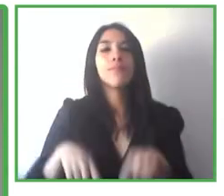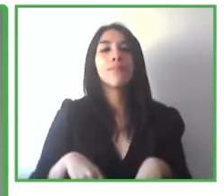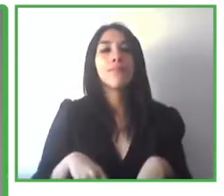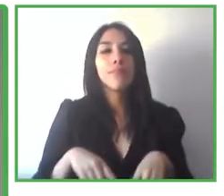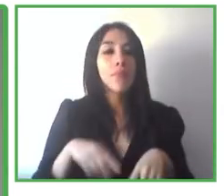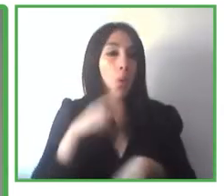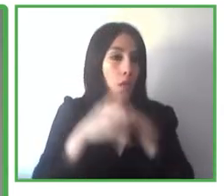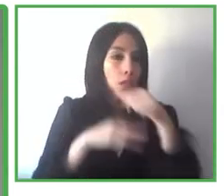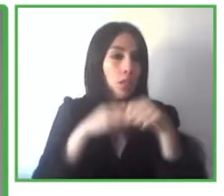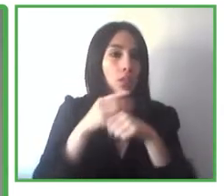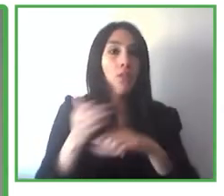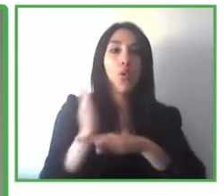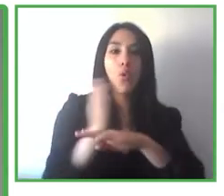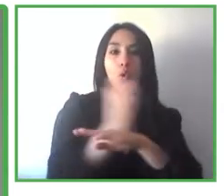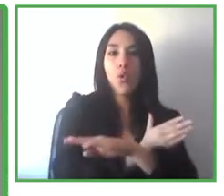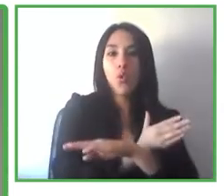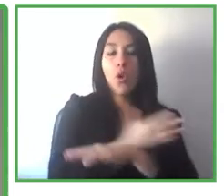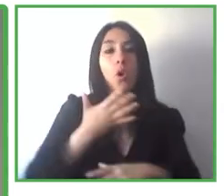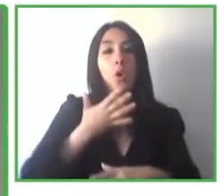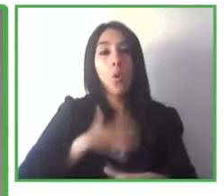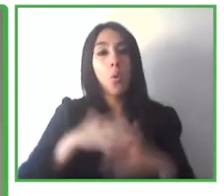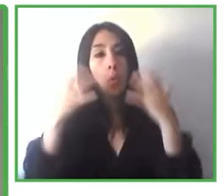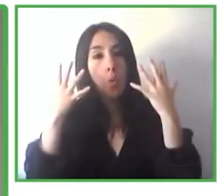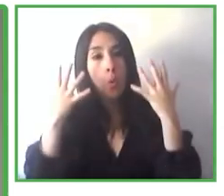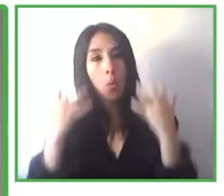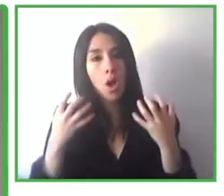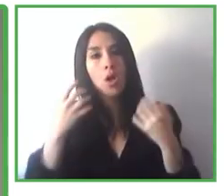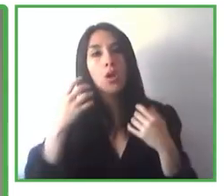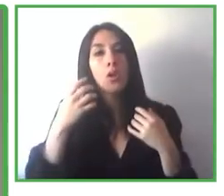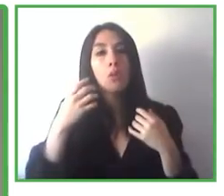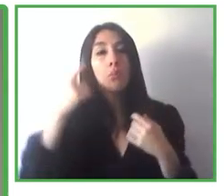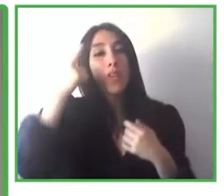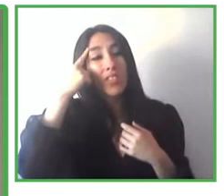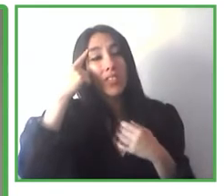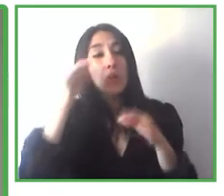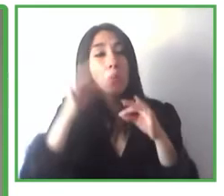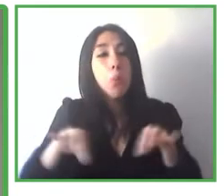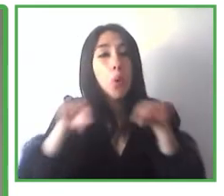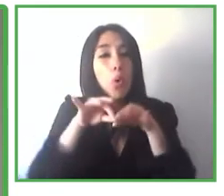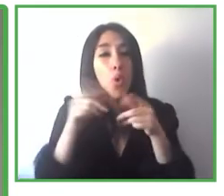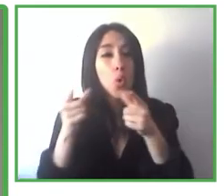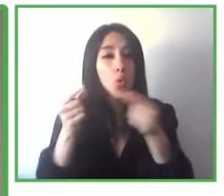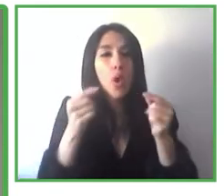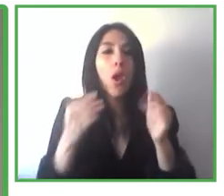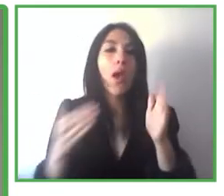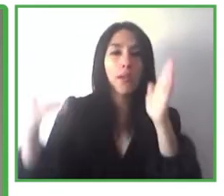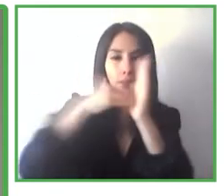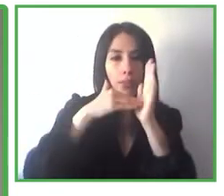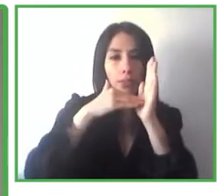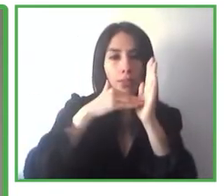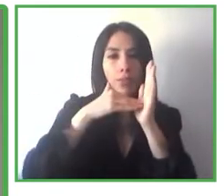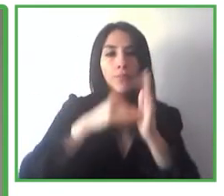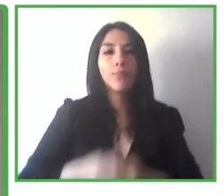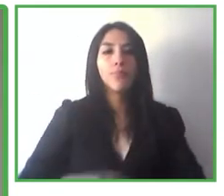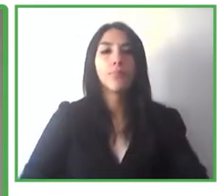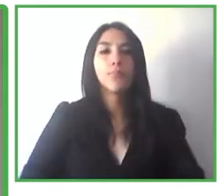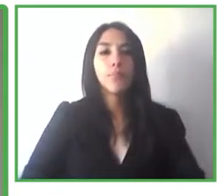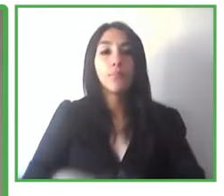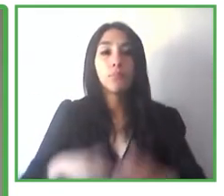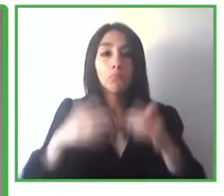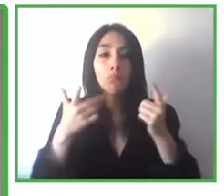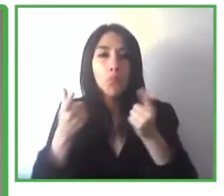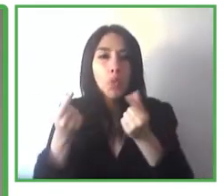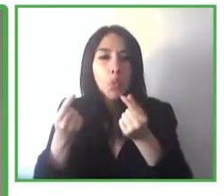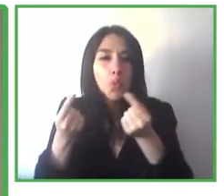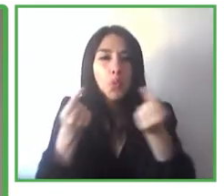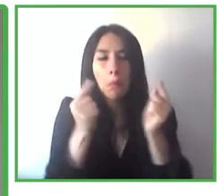que es importante hacer una recapitulación o por lo menos hacer una pequeña introducción de realmente qué estamos hablando